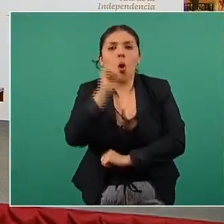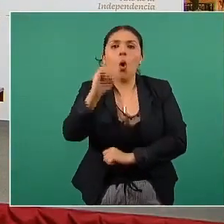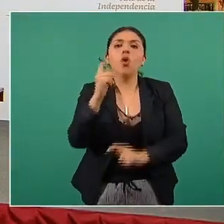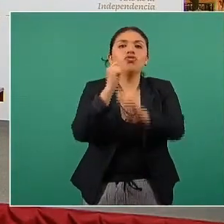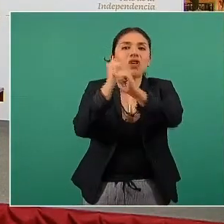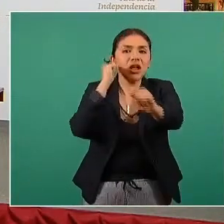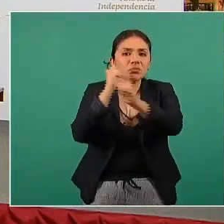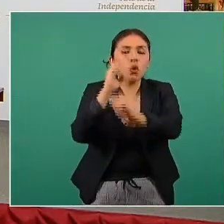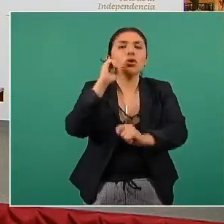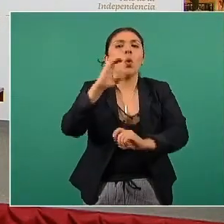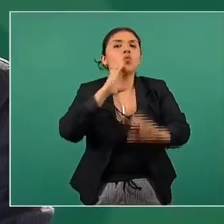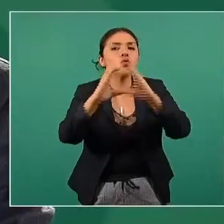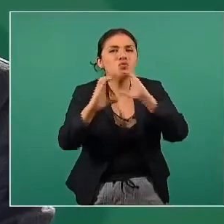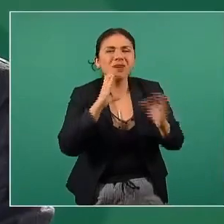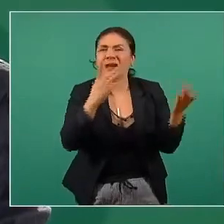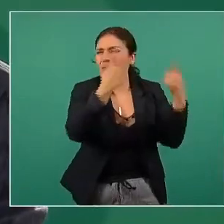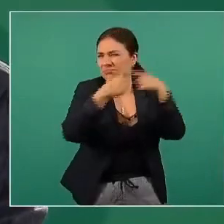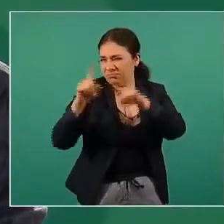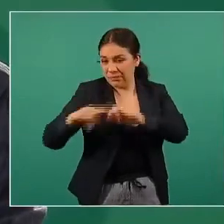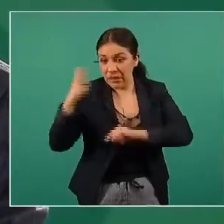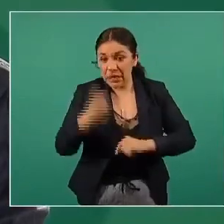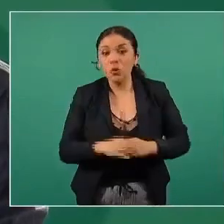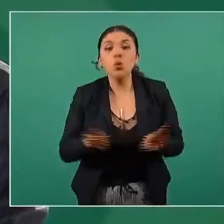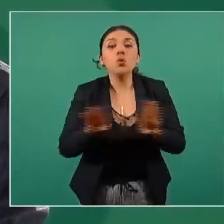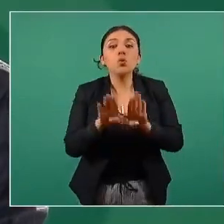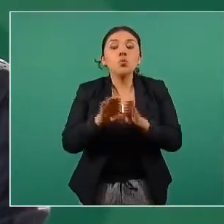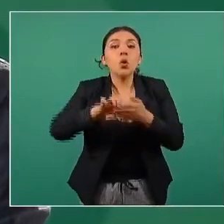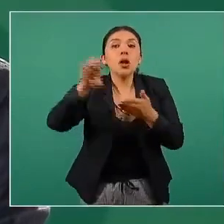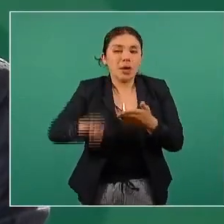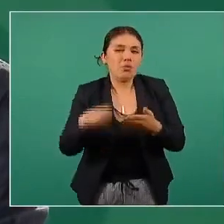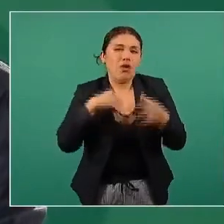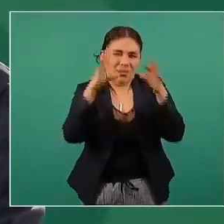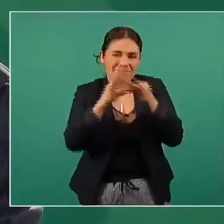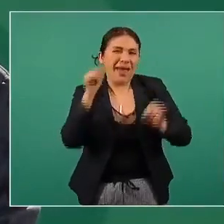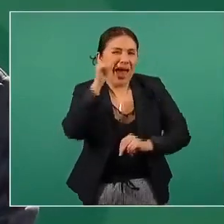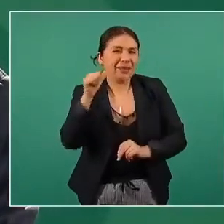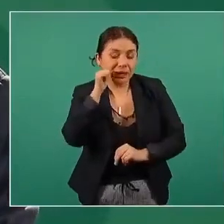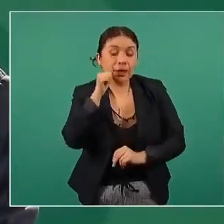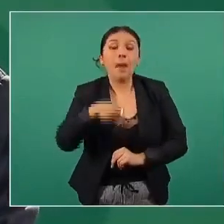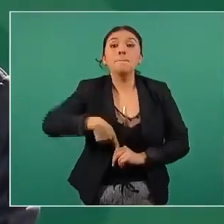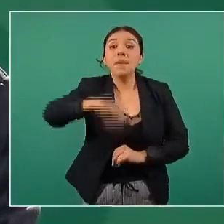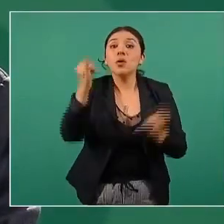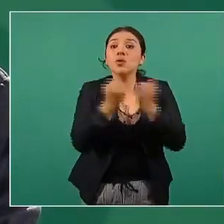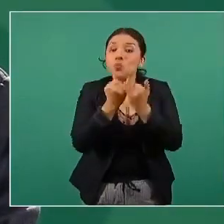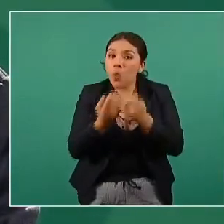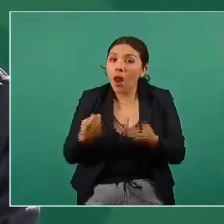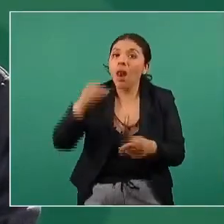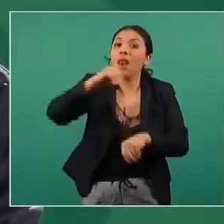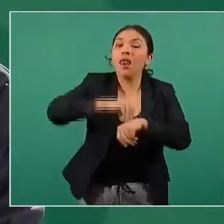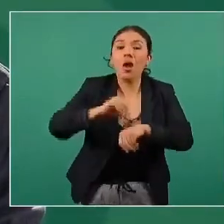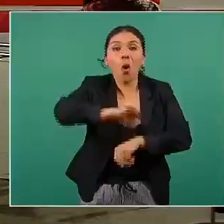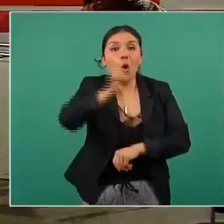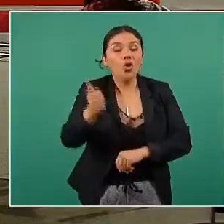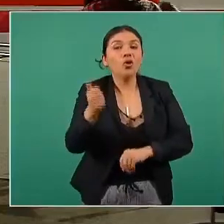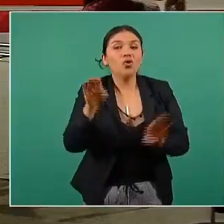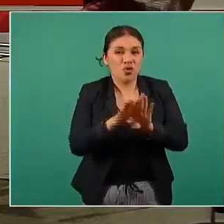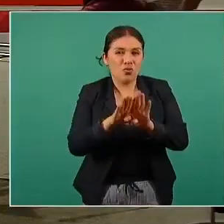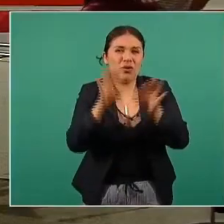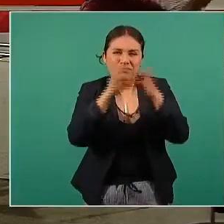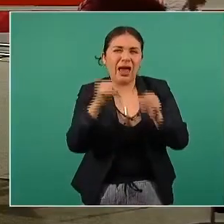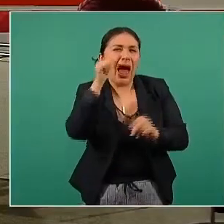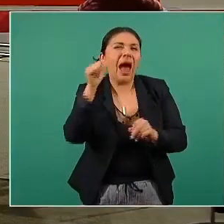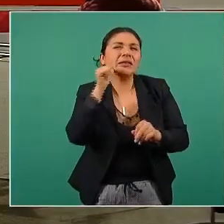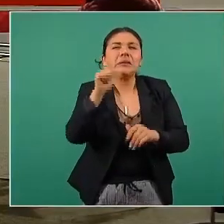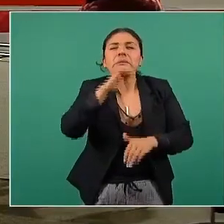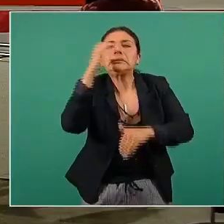de comunicaciones, etcétera. Y poníamos ejemplos específicos. Pero también ahí se incluye, que lo mencionábamos rumbo al final